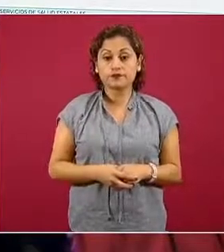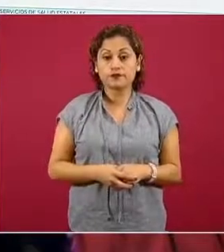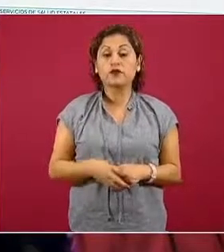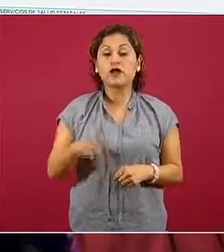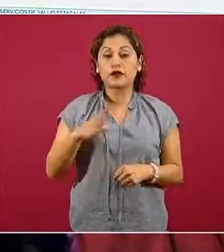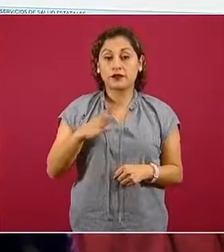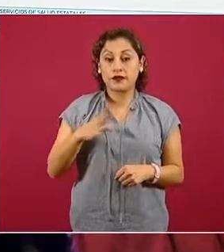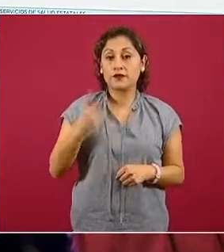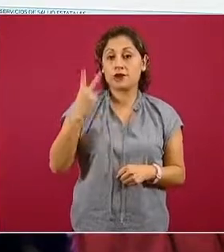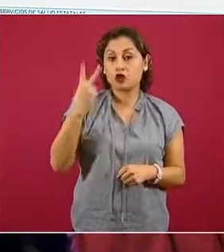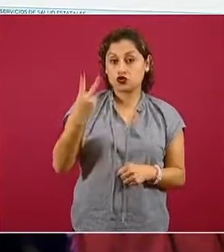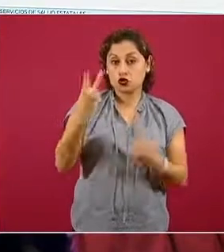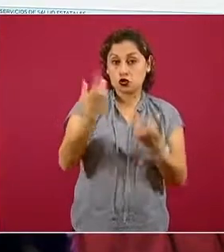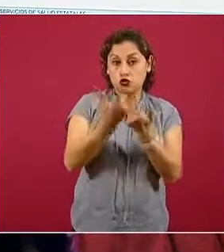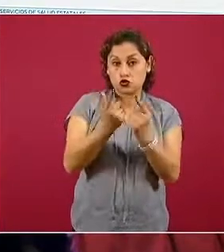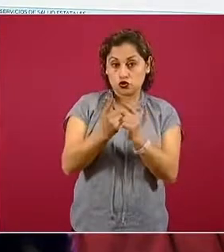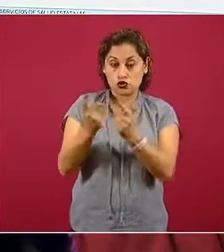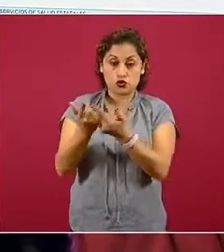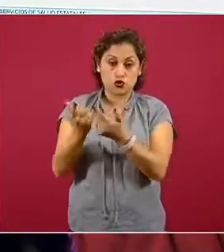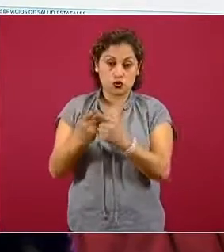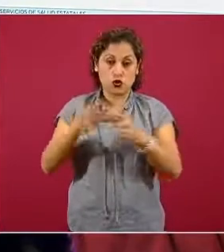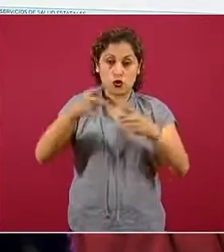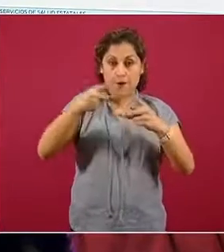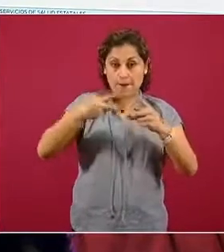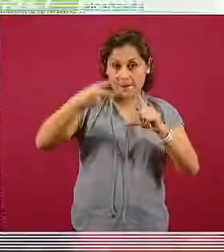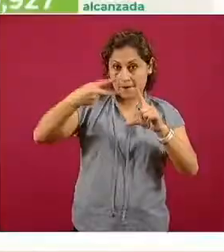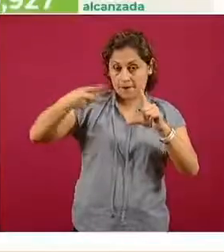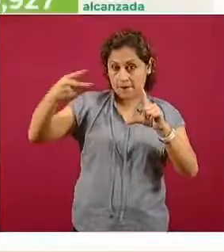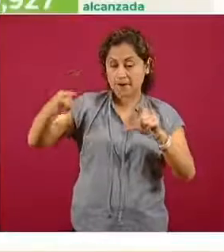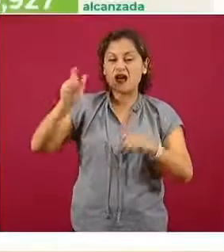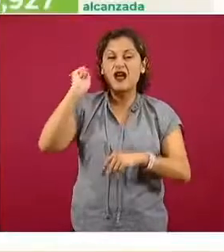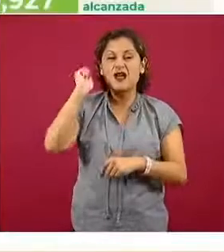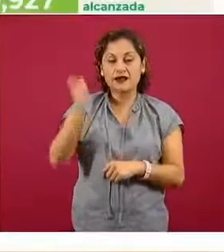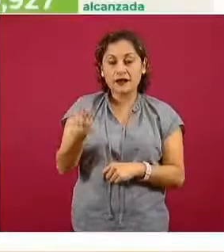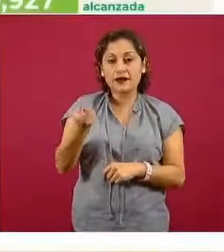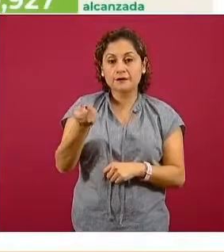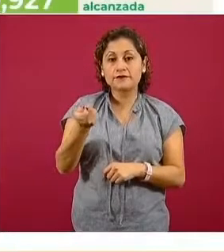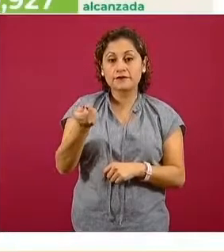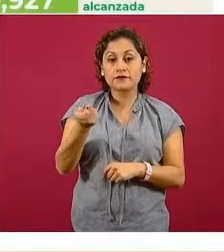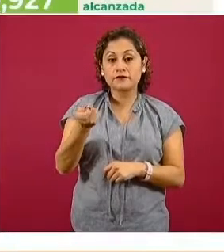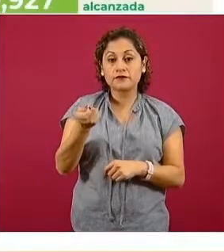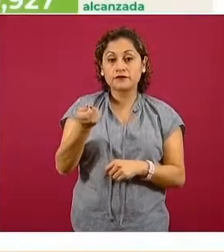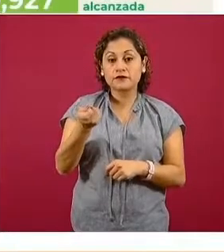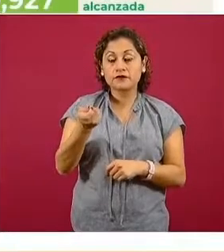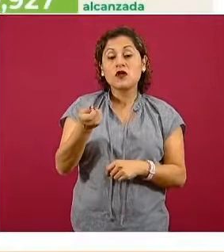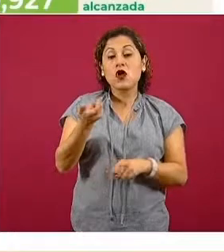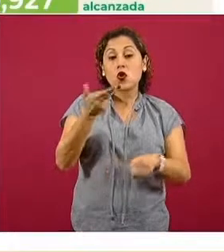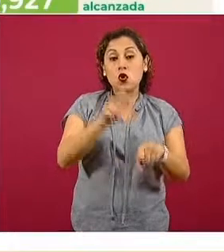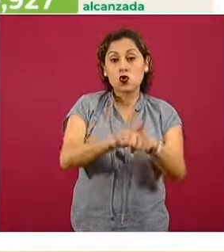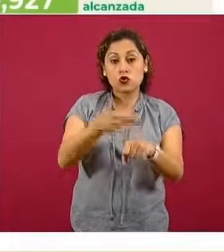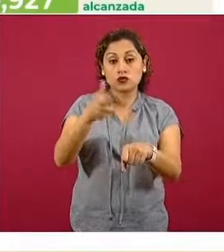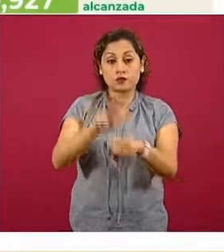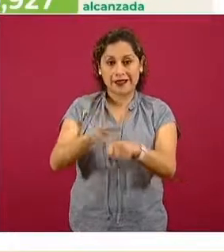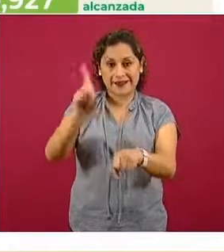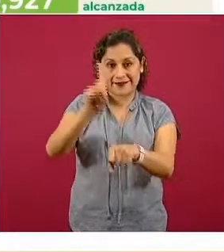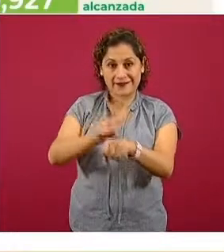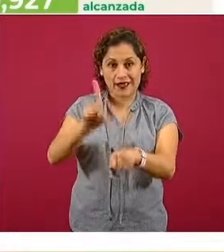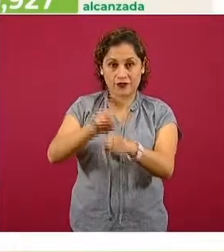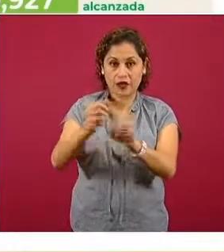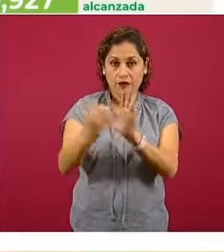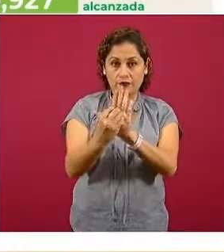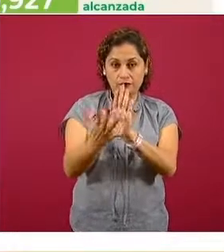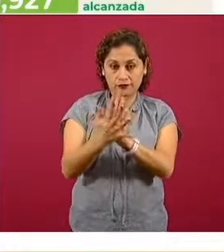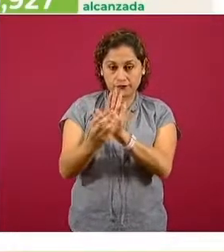dos grupos de gráficos, el comportamiento, precisamente, de la hospitalización diaria. Como ya veíamos hace